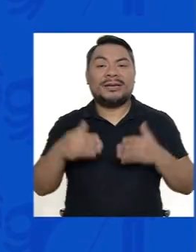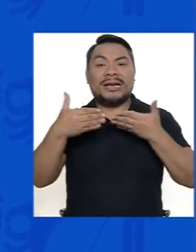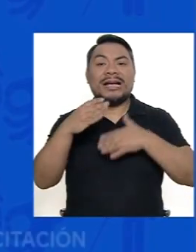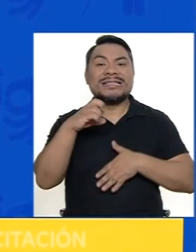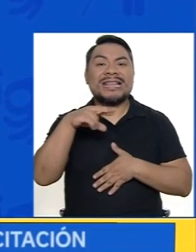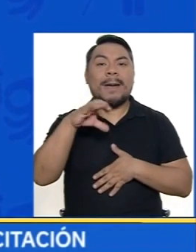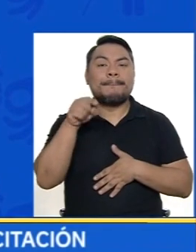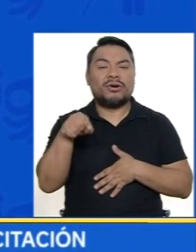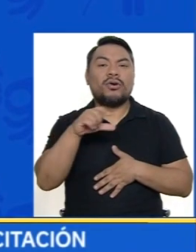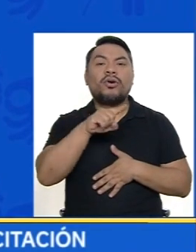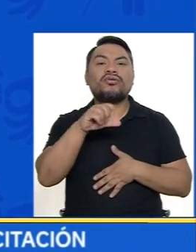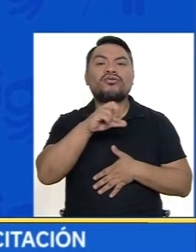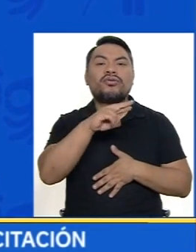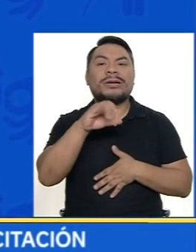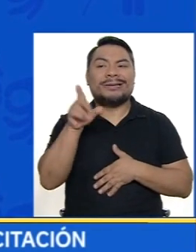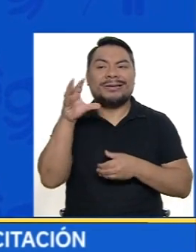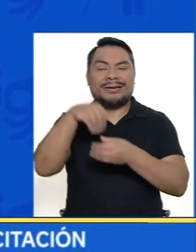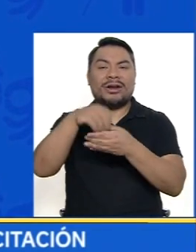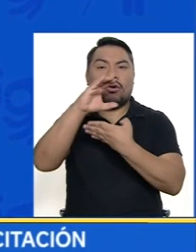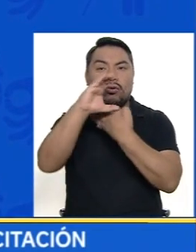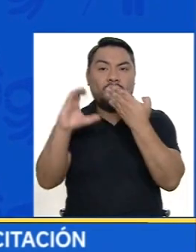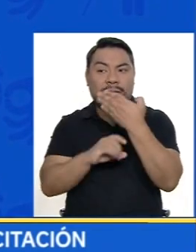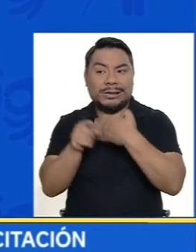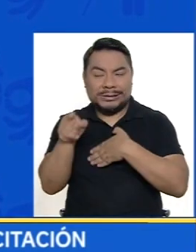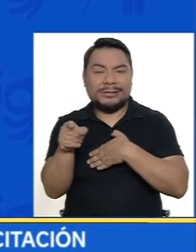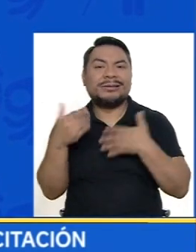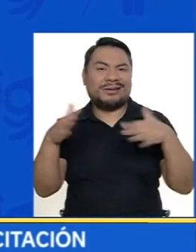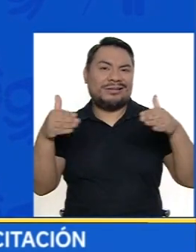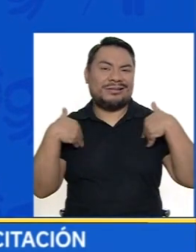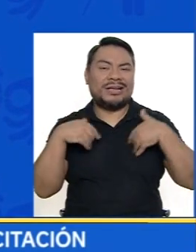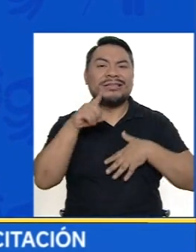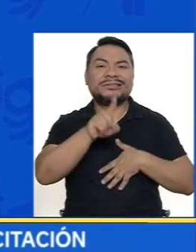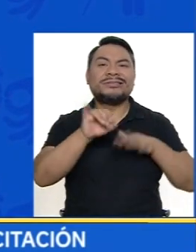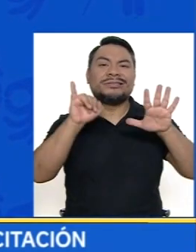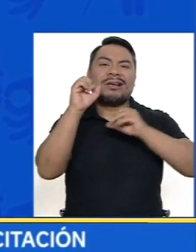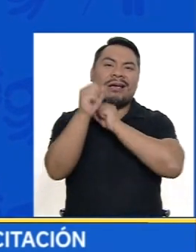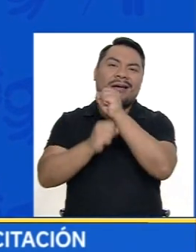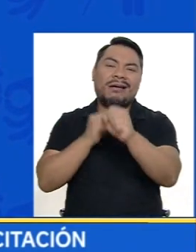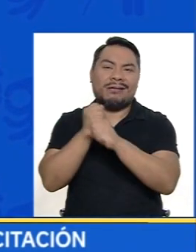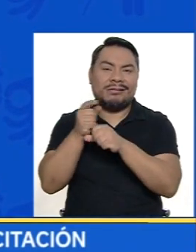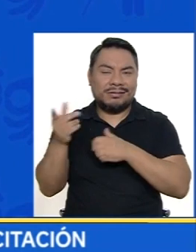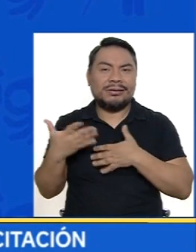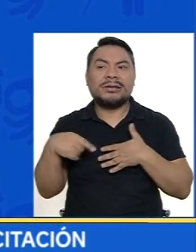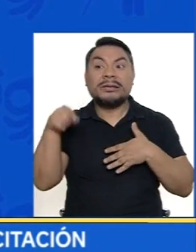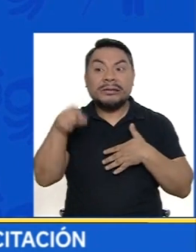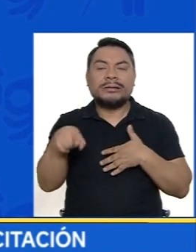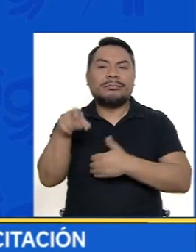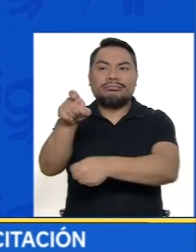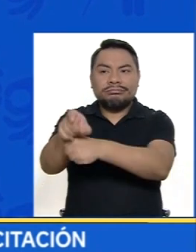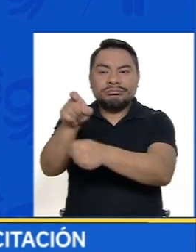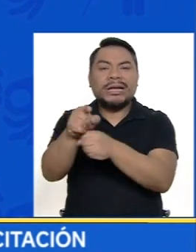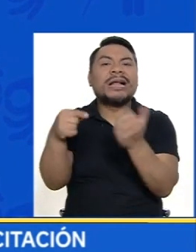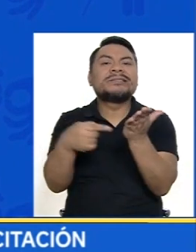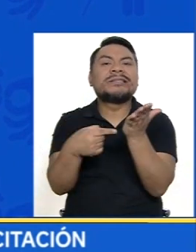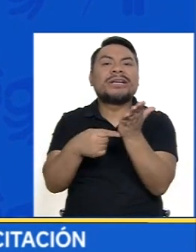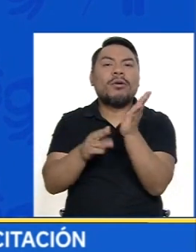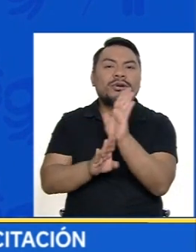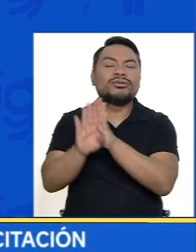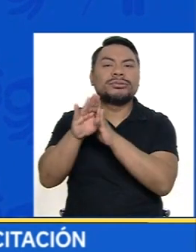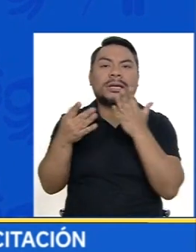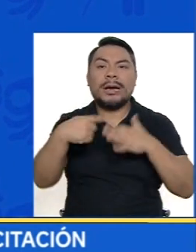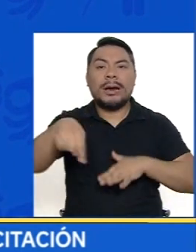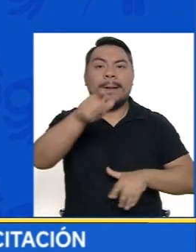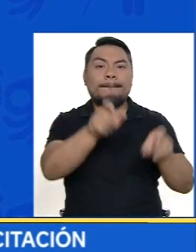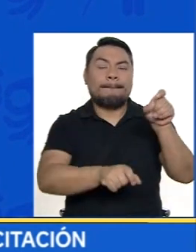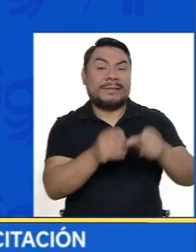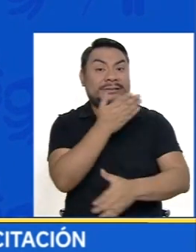El CETPRO Alcide Salomón Zorrilla Del Conadis Ya tiene 16 años En la capacitación